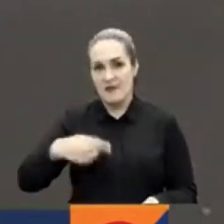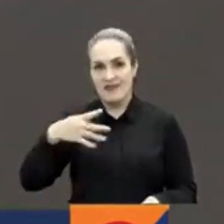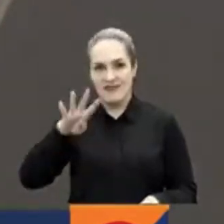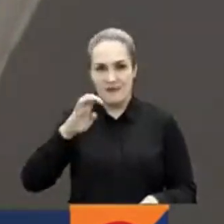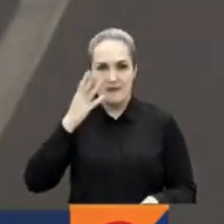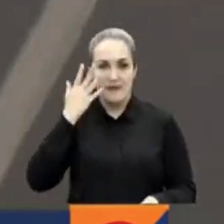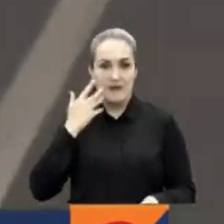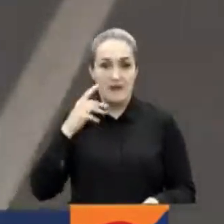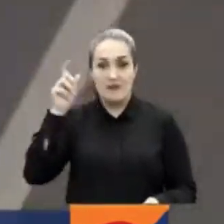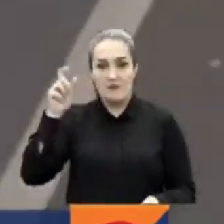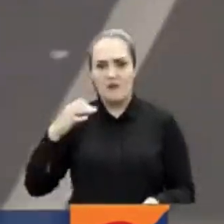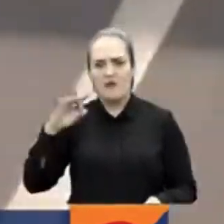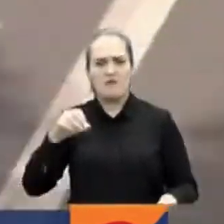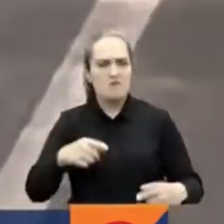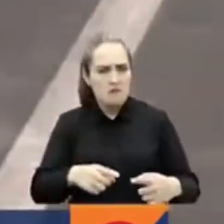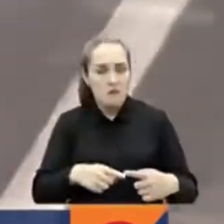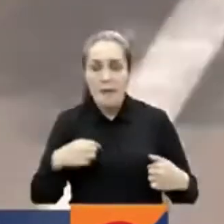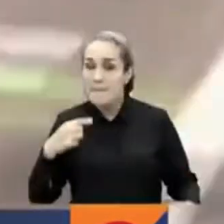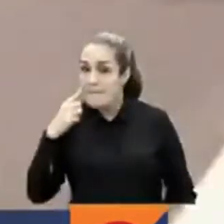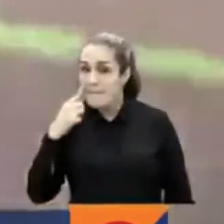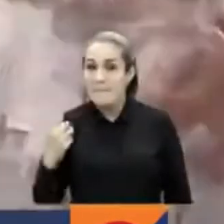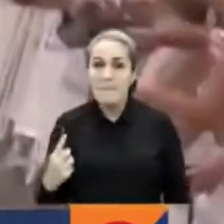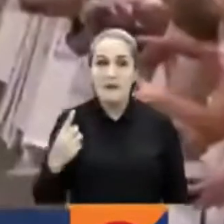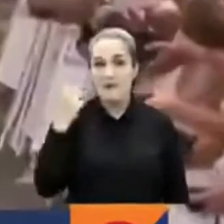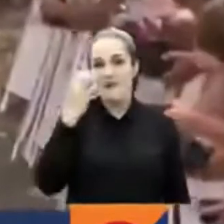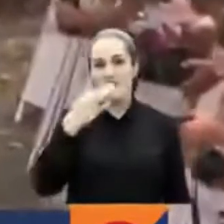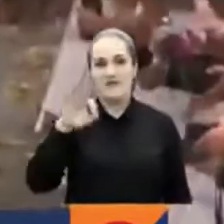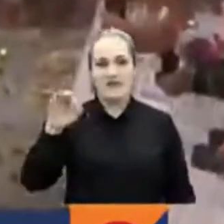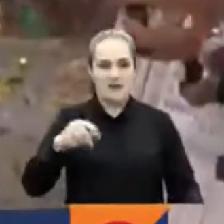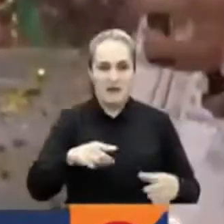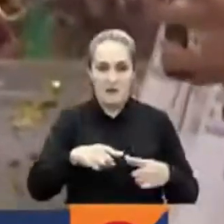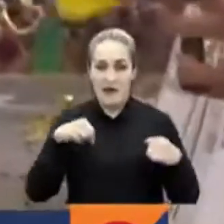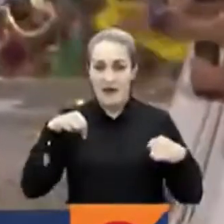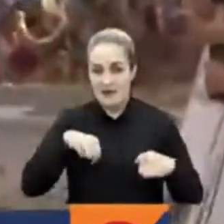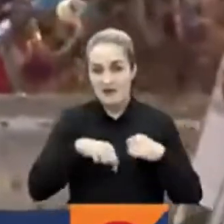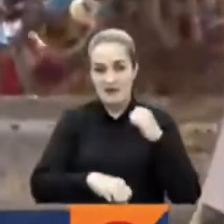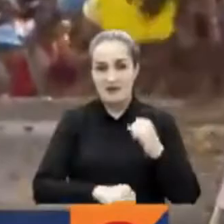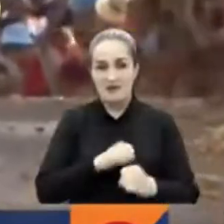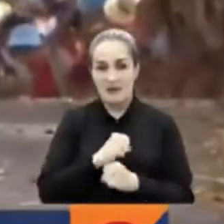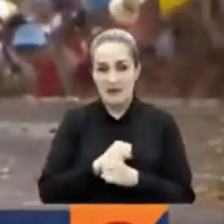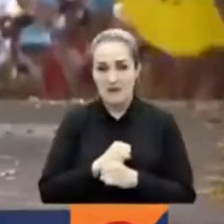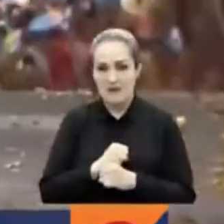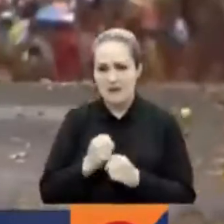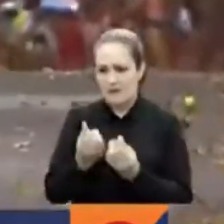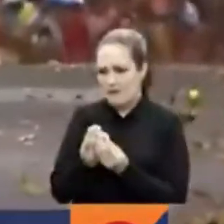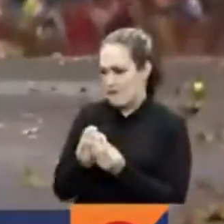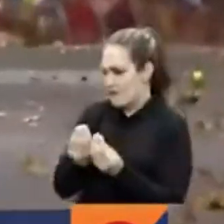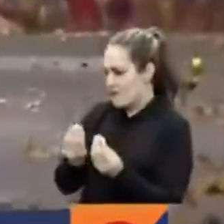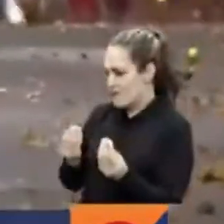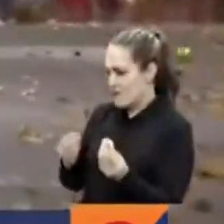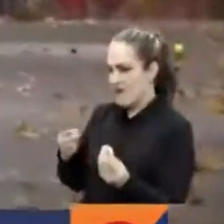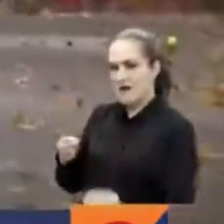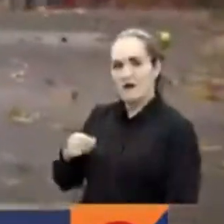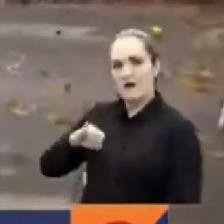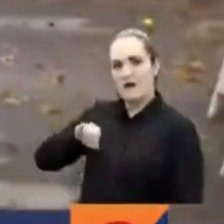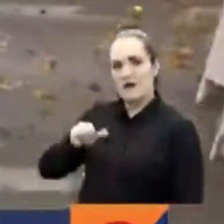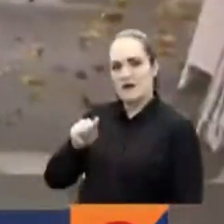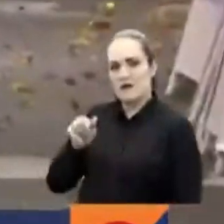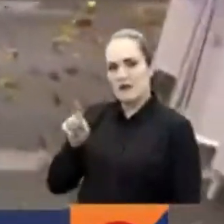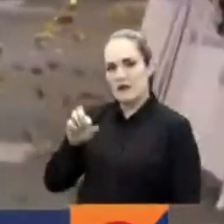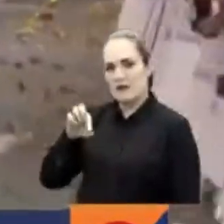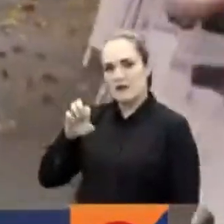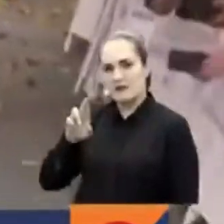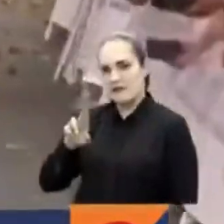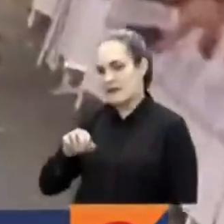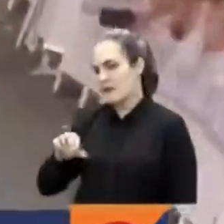se convirtió en el primer francés en ganar una etapa este año. Superó a los velocistas Jasper Philipsen y Alberto